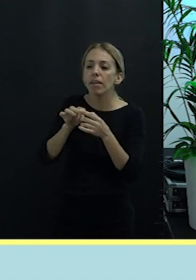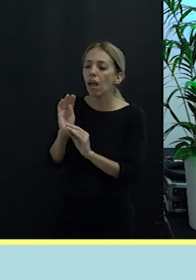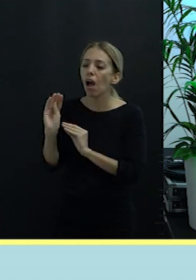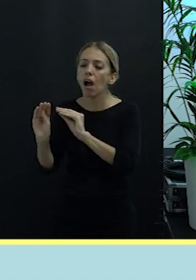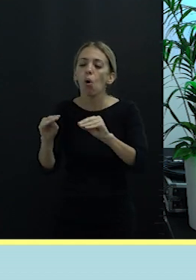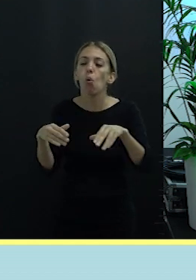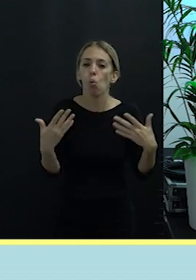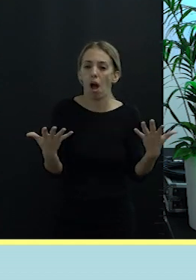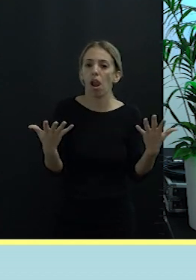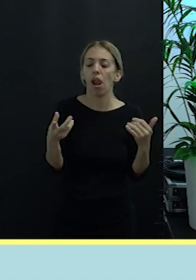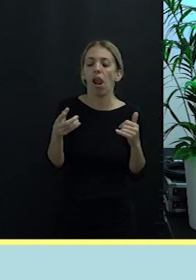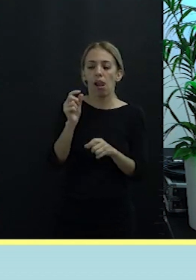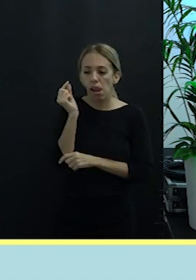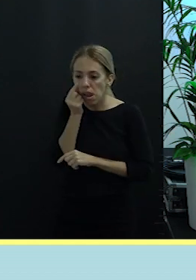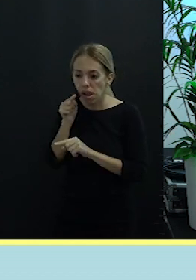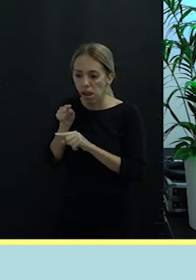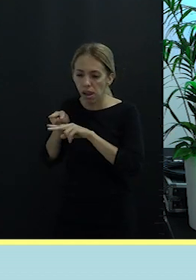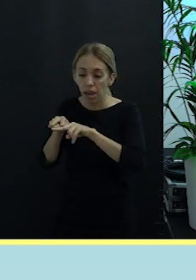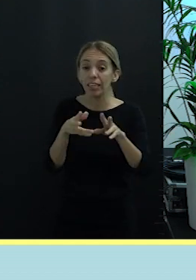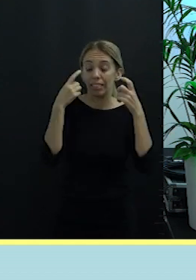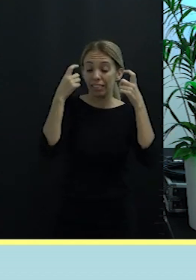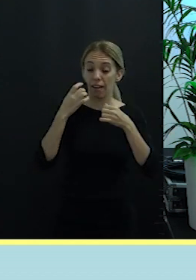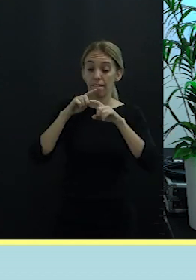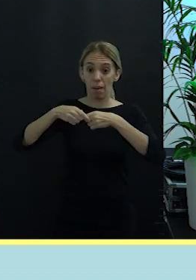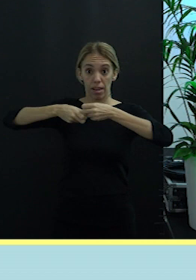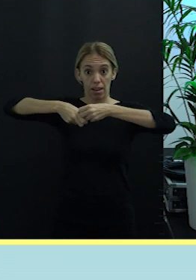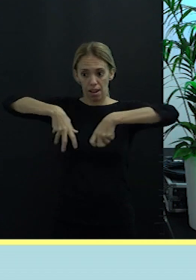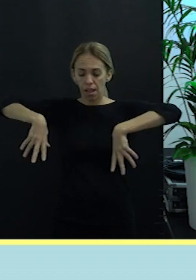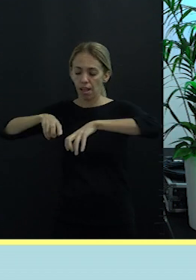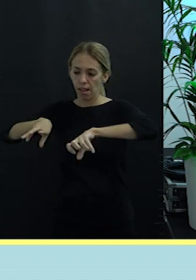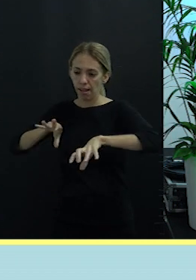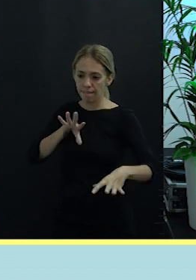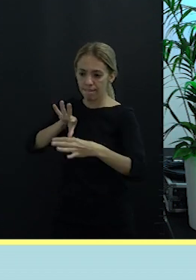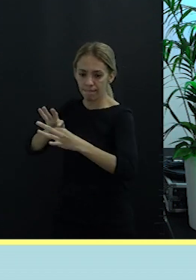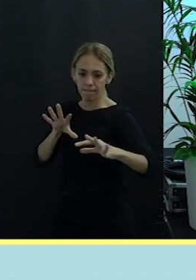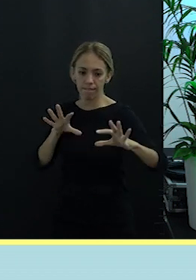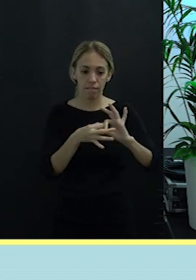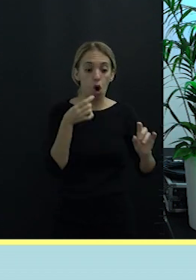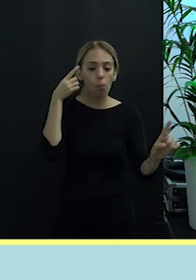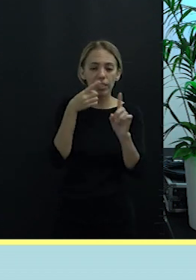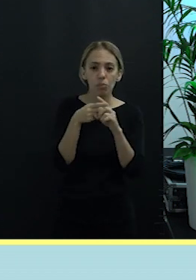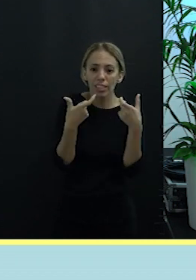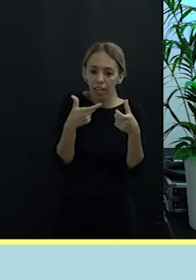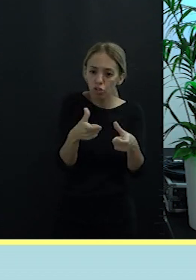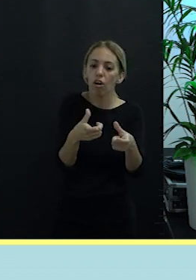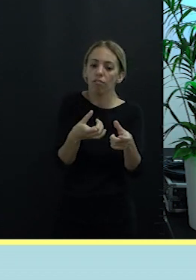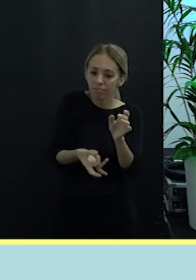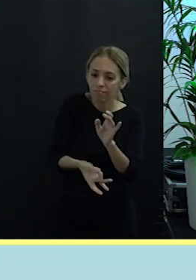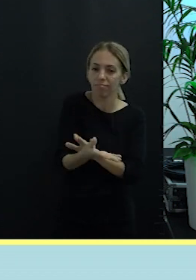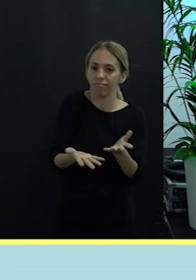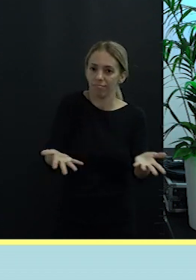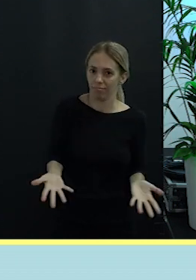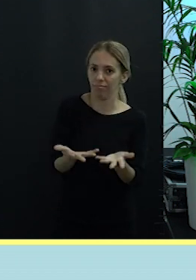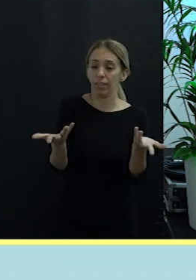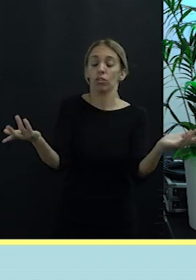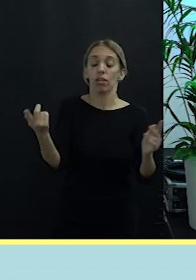cómo trazar alianzas entre familias para poder dar una respuesta a un sector. Y ahora veremos